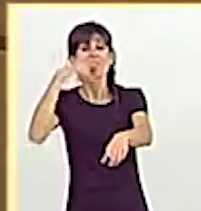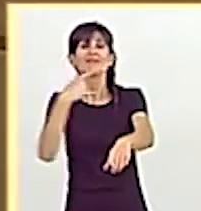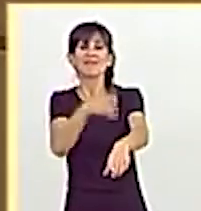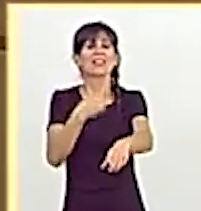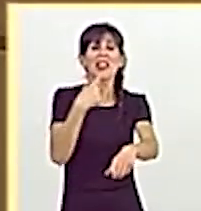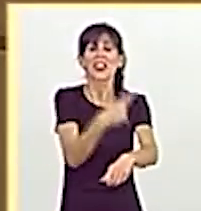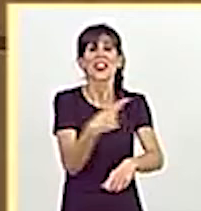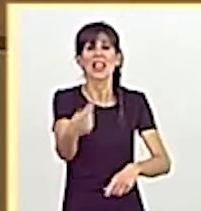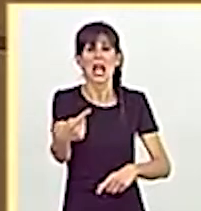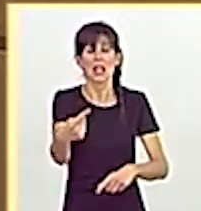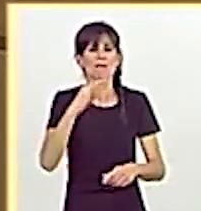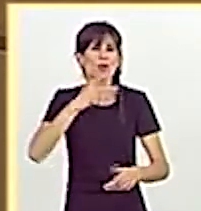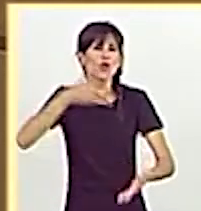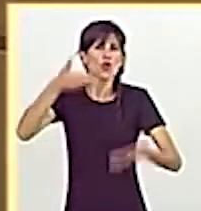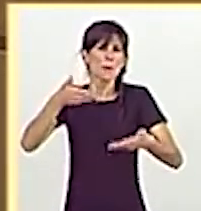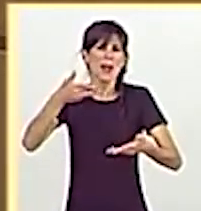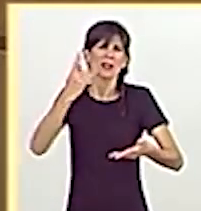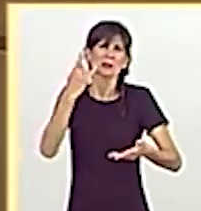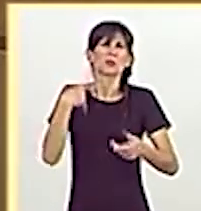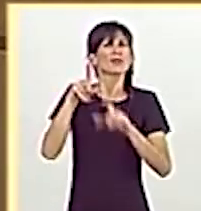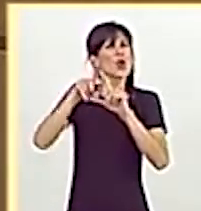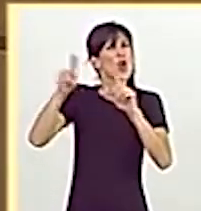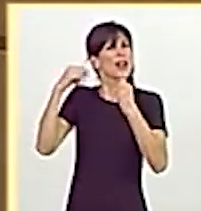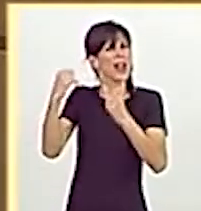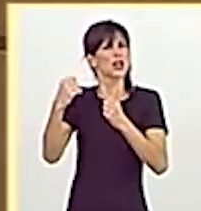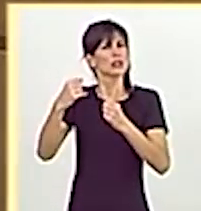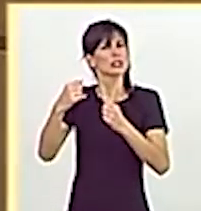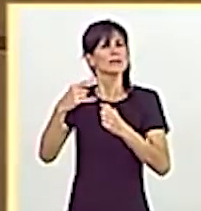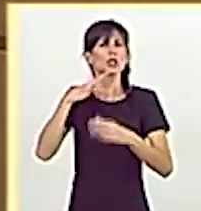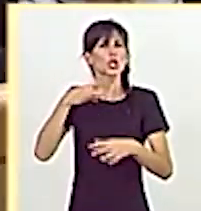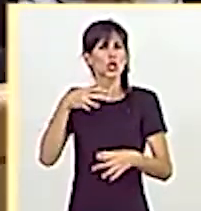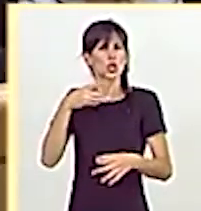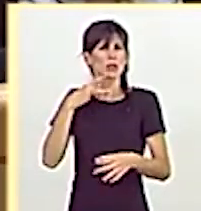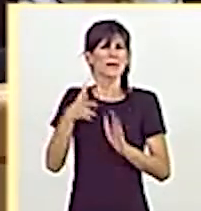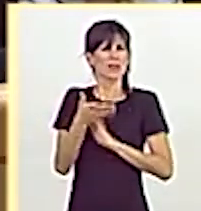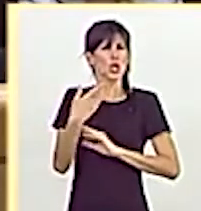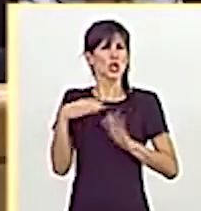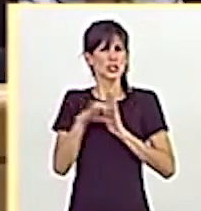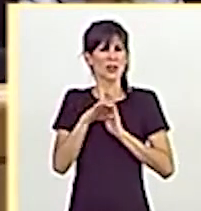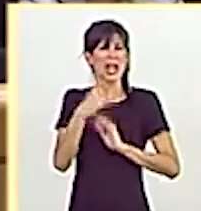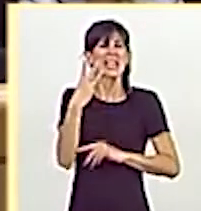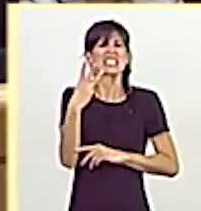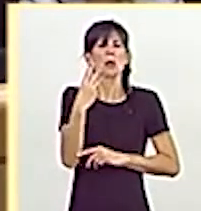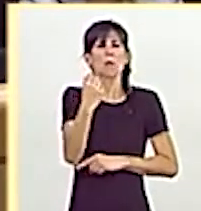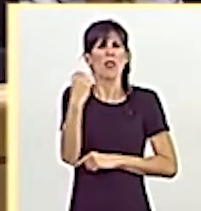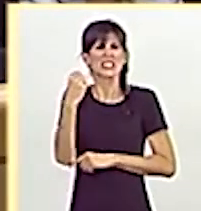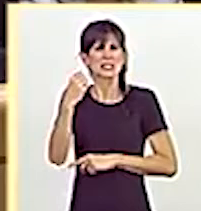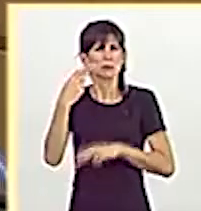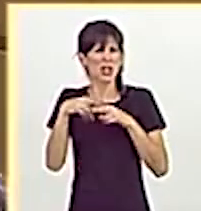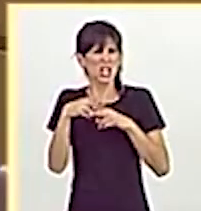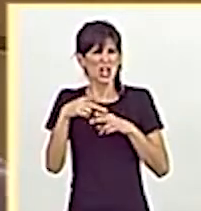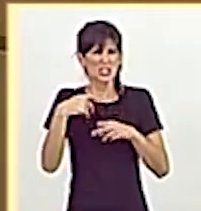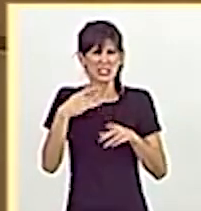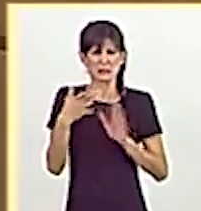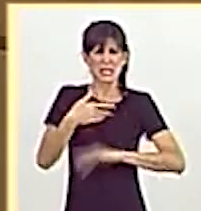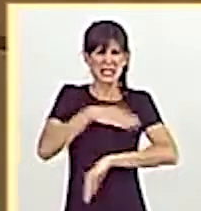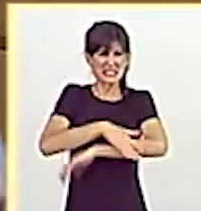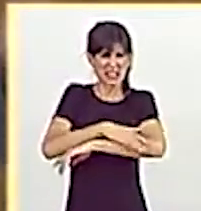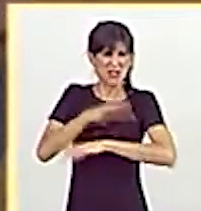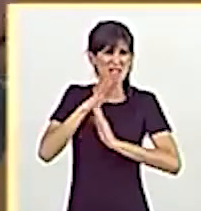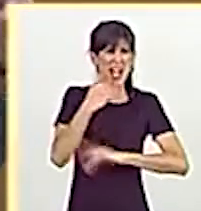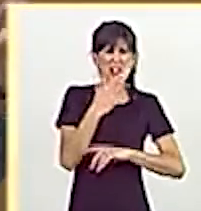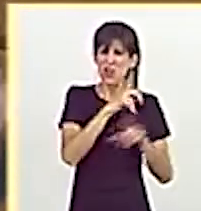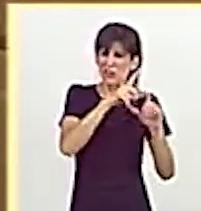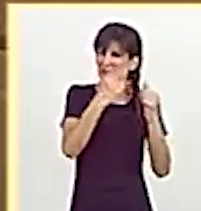que no compare un órgano constitucional de uno de los tres poderes políticos del Estado con ninguna corporación ni con nada que se le